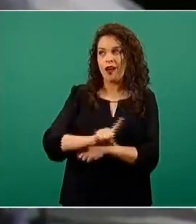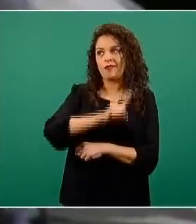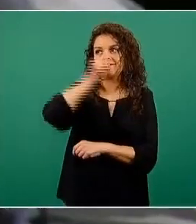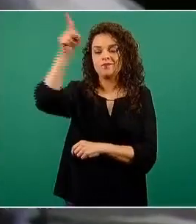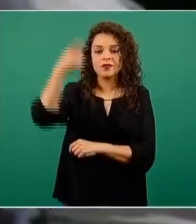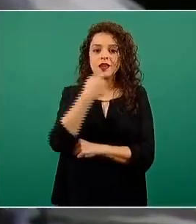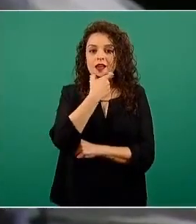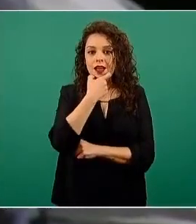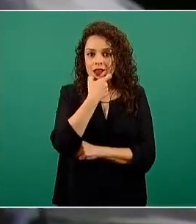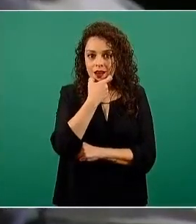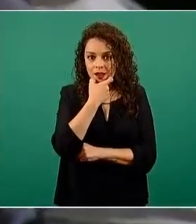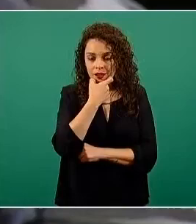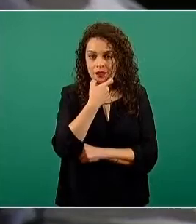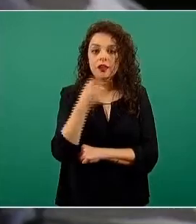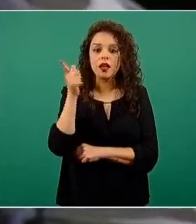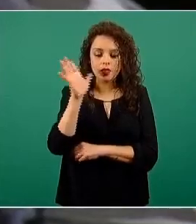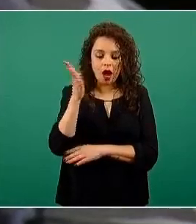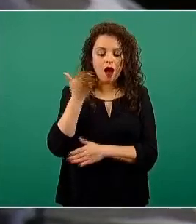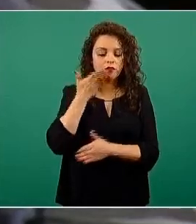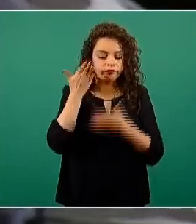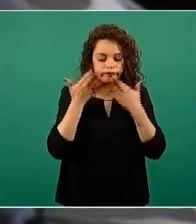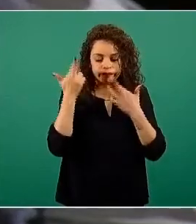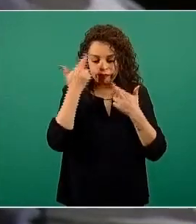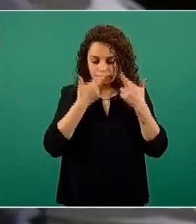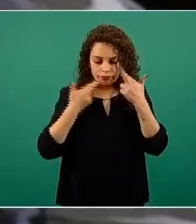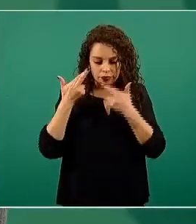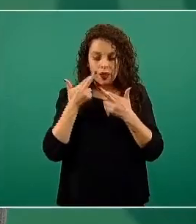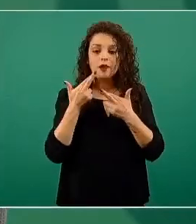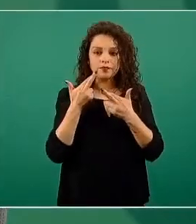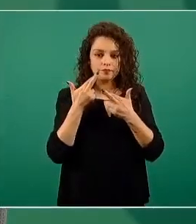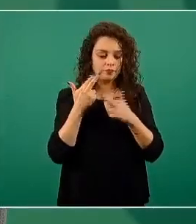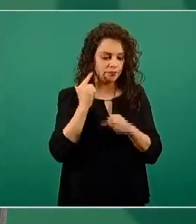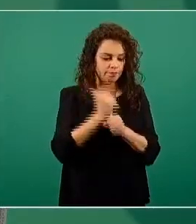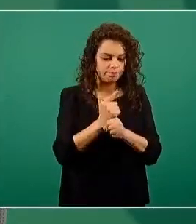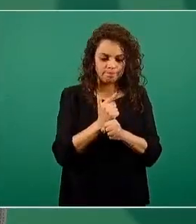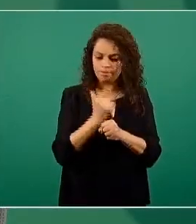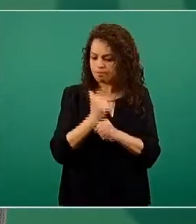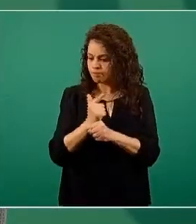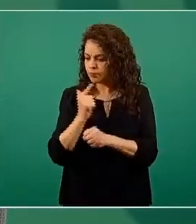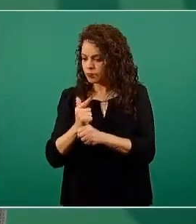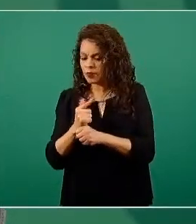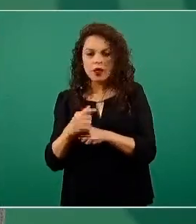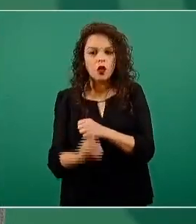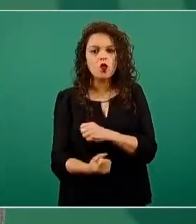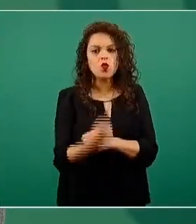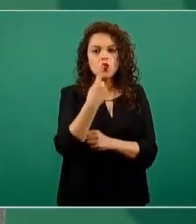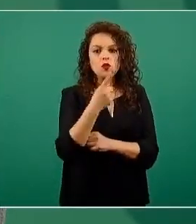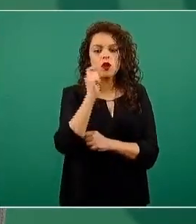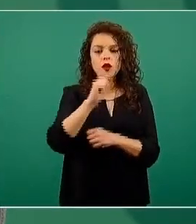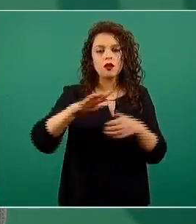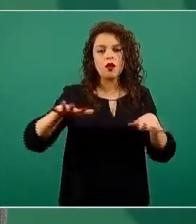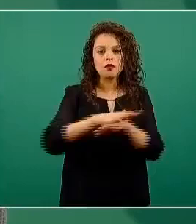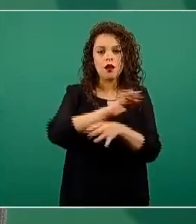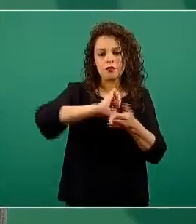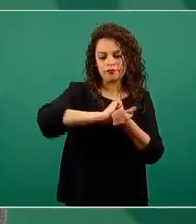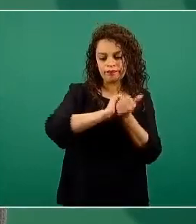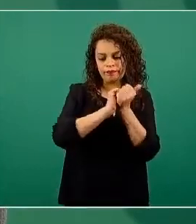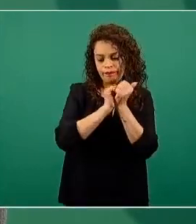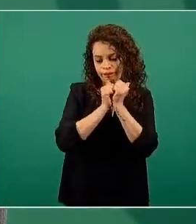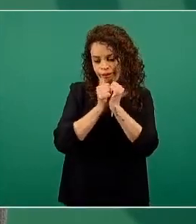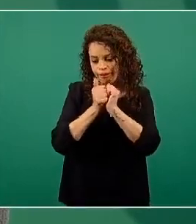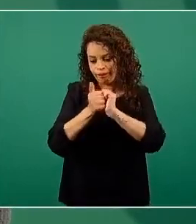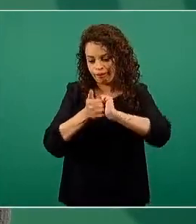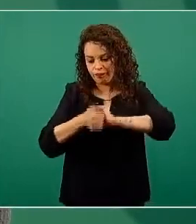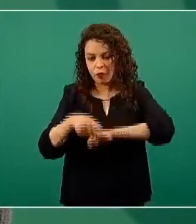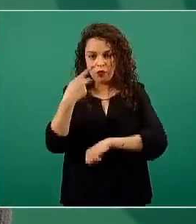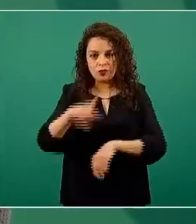Se hizo el estudio correspondiente, se detectaron en un caso de ellos las mutaciones características de la